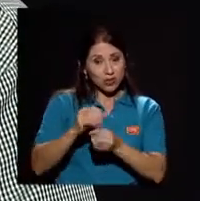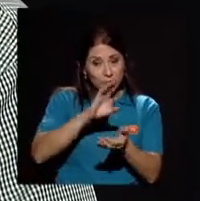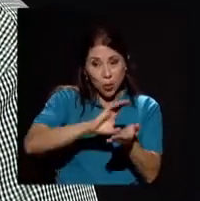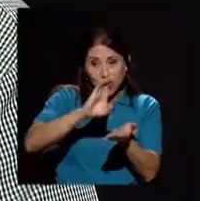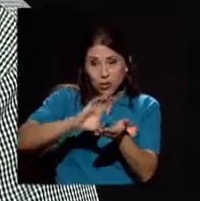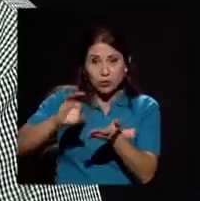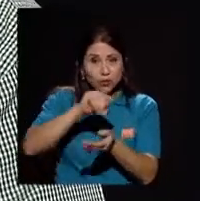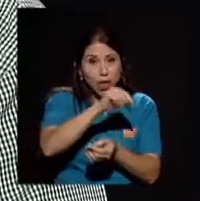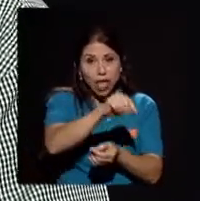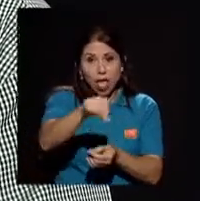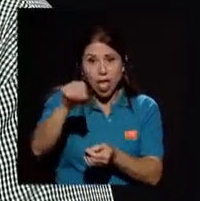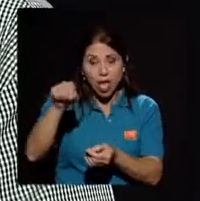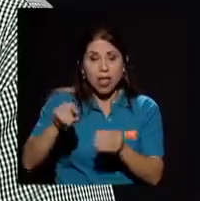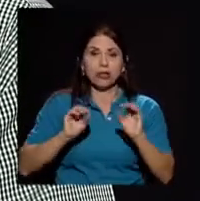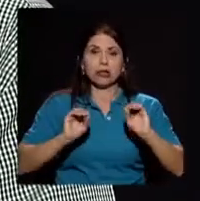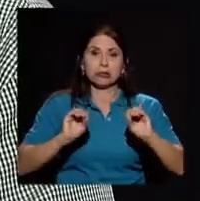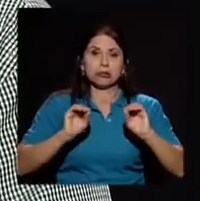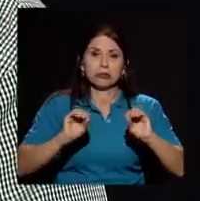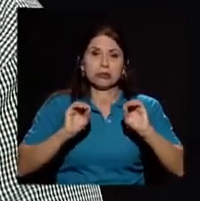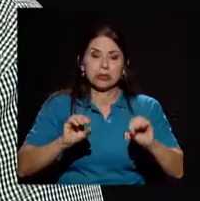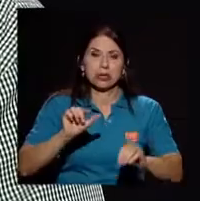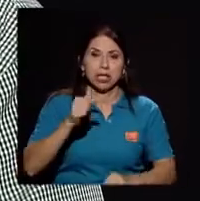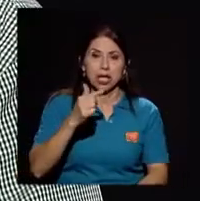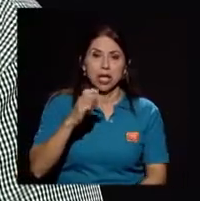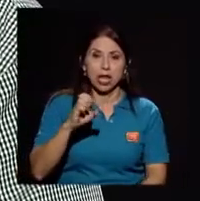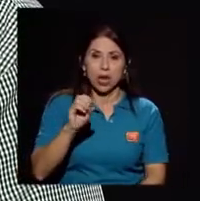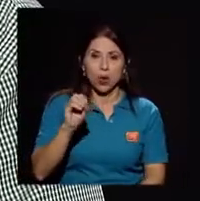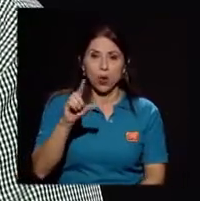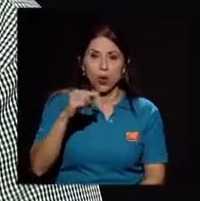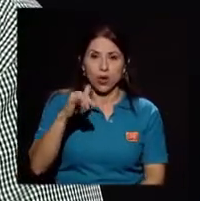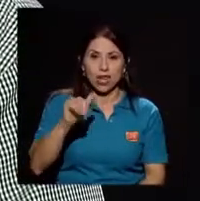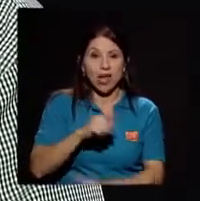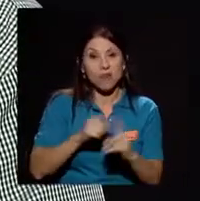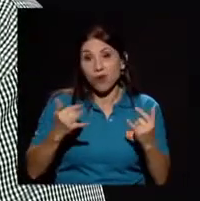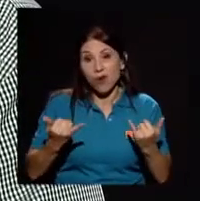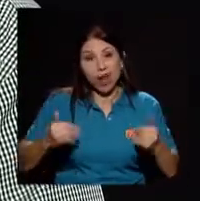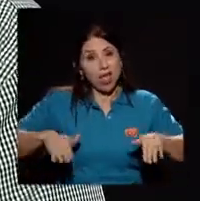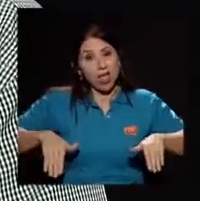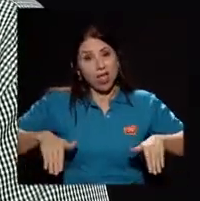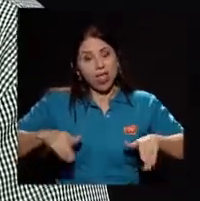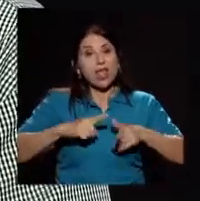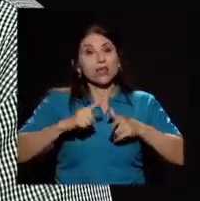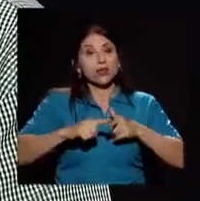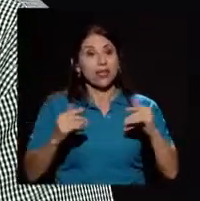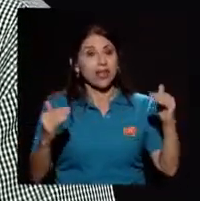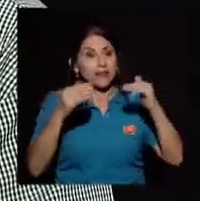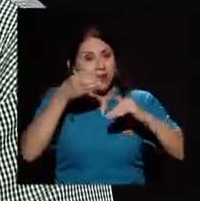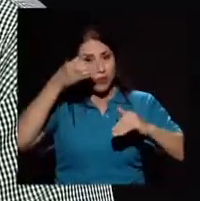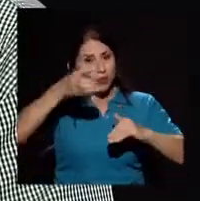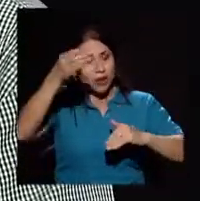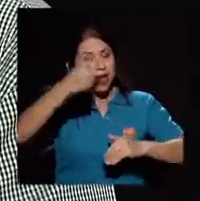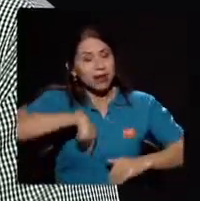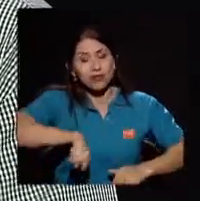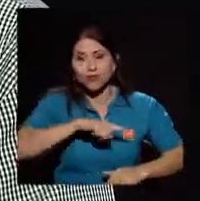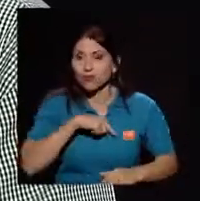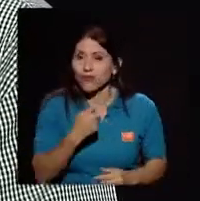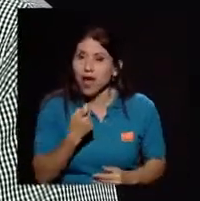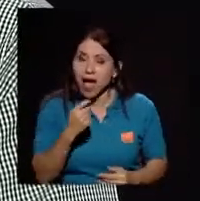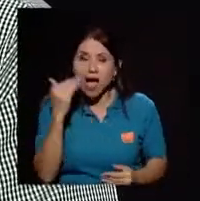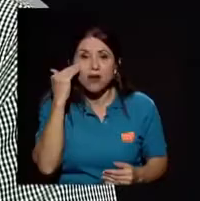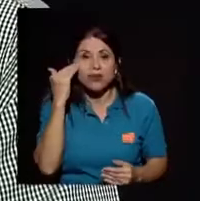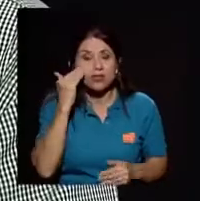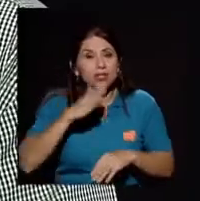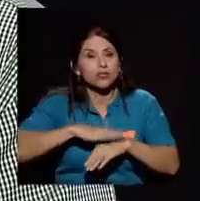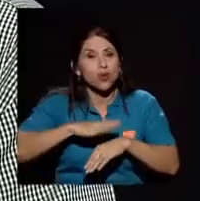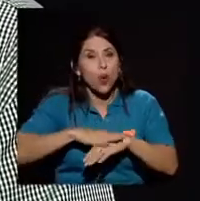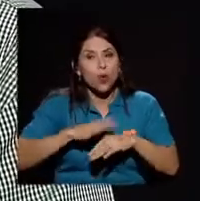no se hace entonces carecemos a nivel cultural de un conocimiento geológico de un background, de una parte